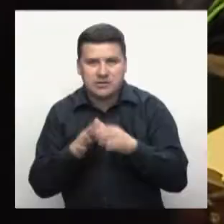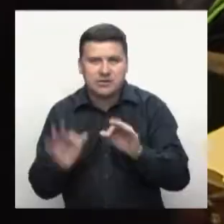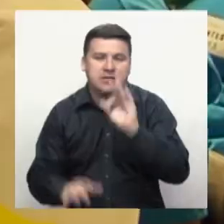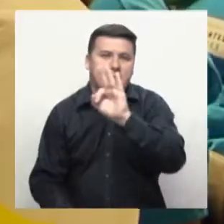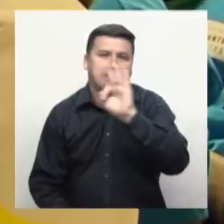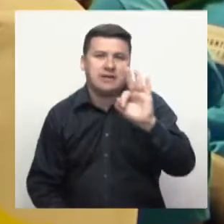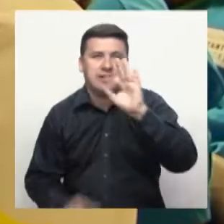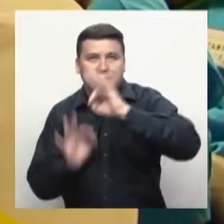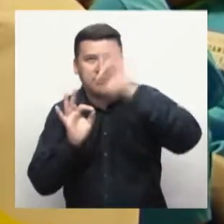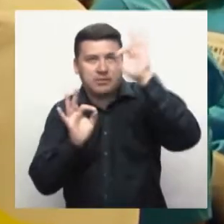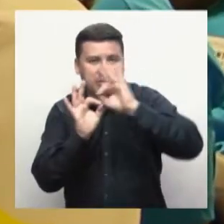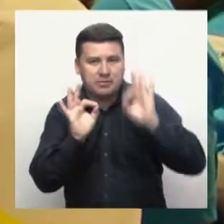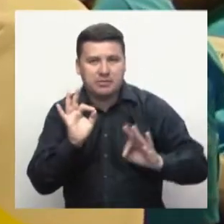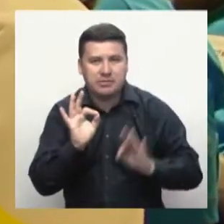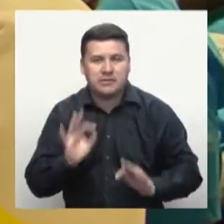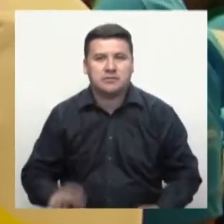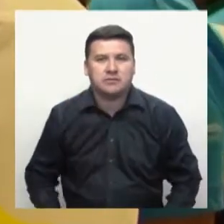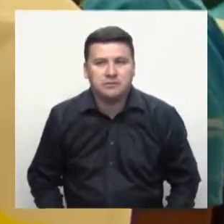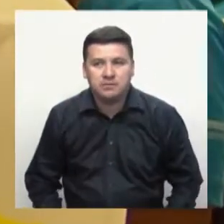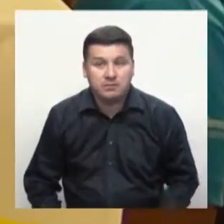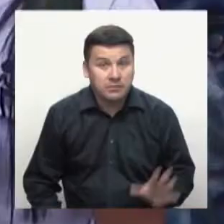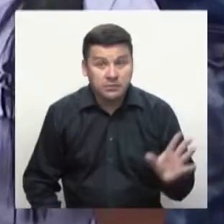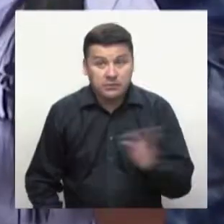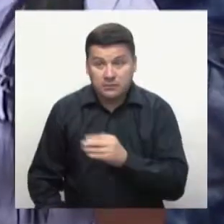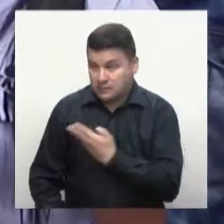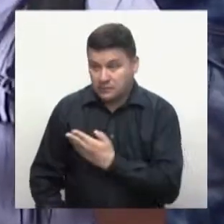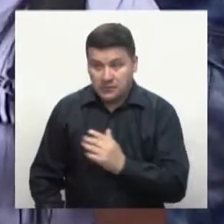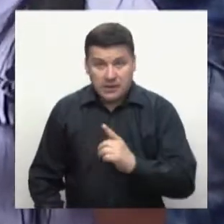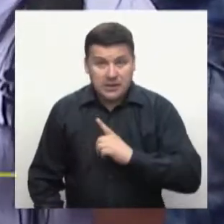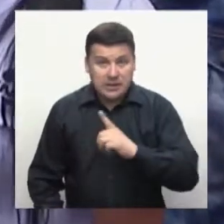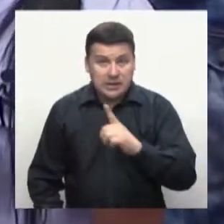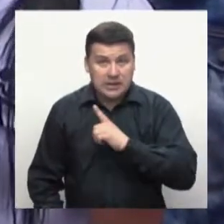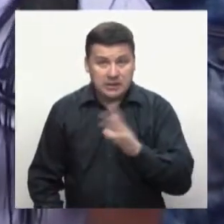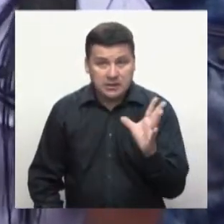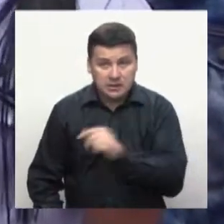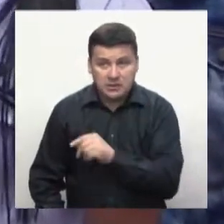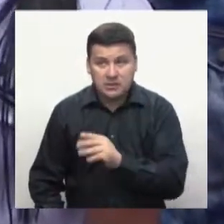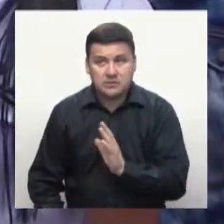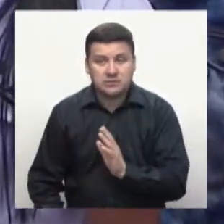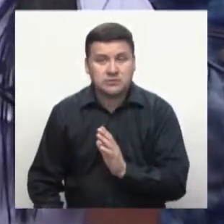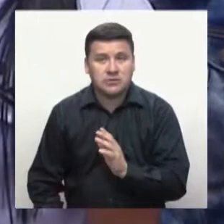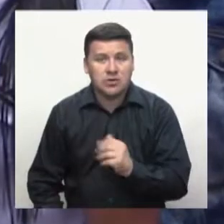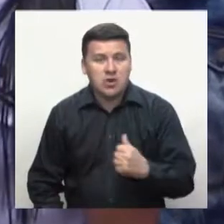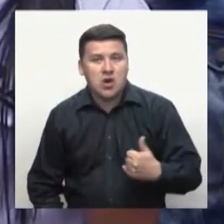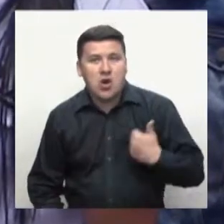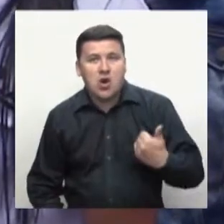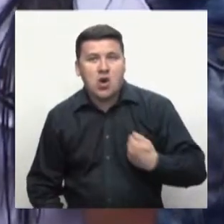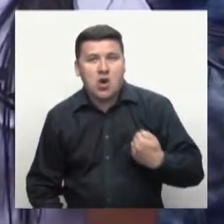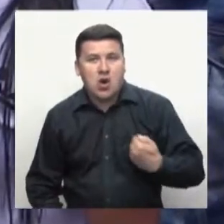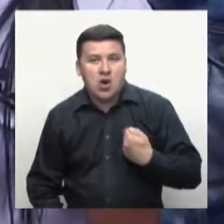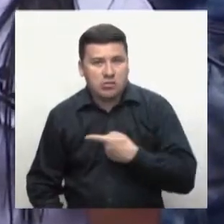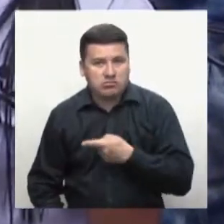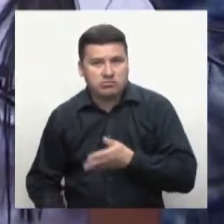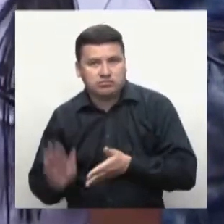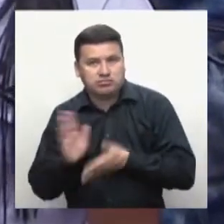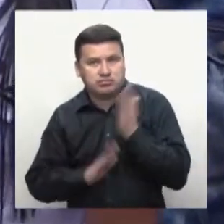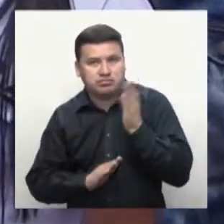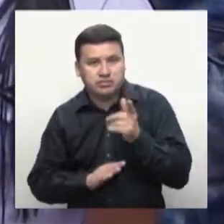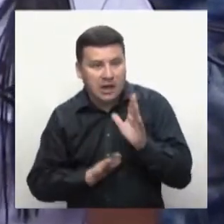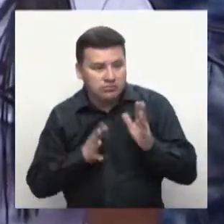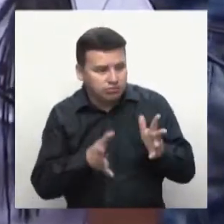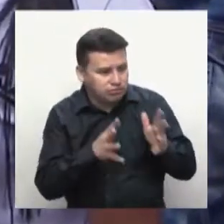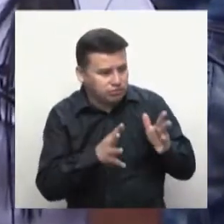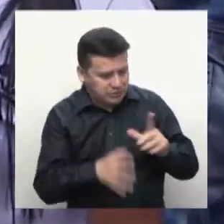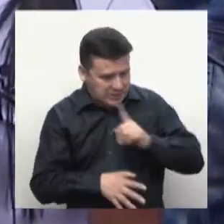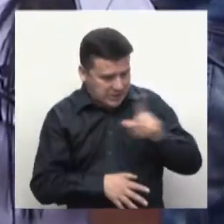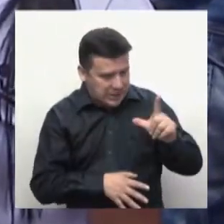de formación de las 33 regionales del país. Todos estos líderes, todos estos aprendices, todas estas niñas y todos estos jóvenes se van para